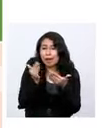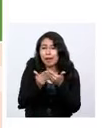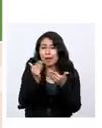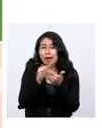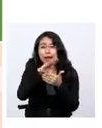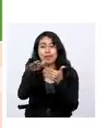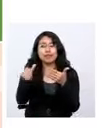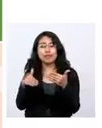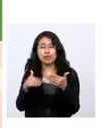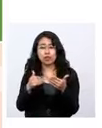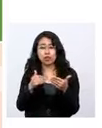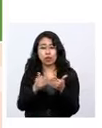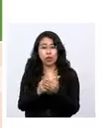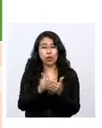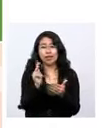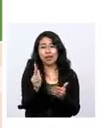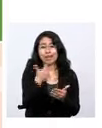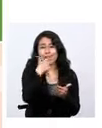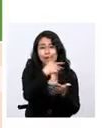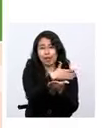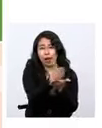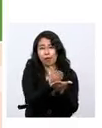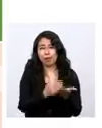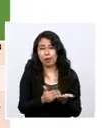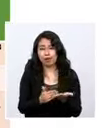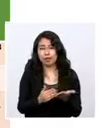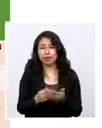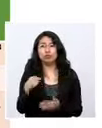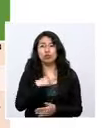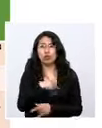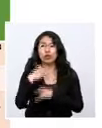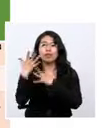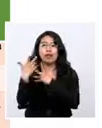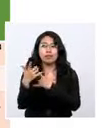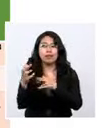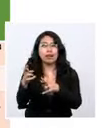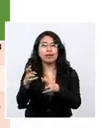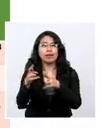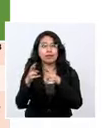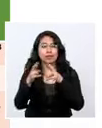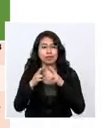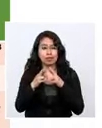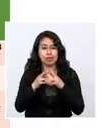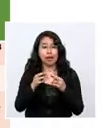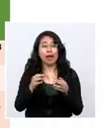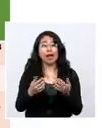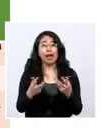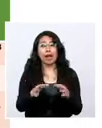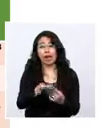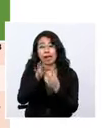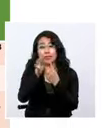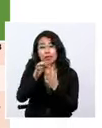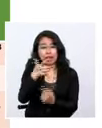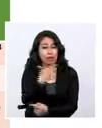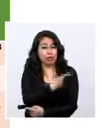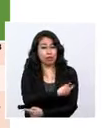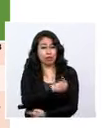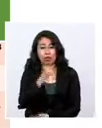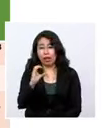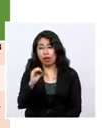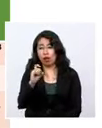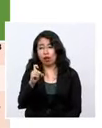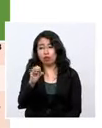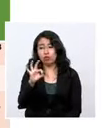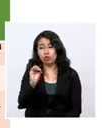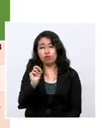fase 3 y eso es lo que estamos nosotros esperando, sobre todo de la vacuna de Oxford, que esté lista y ojalá